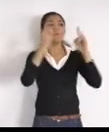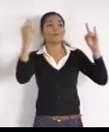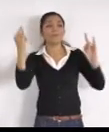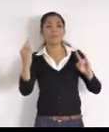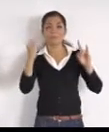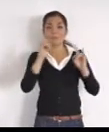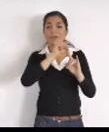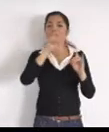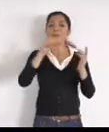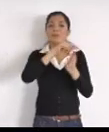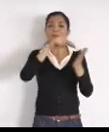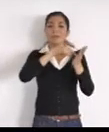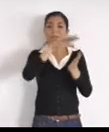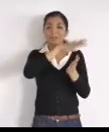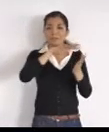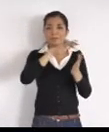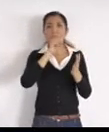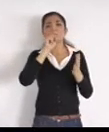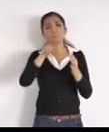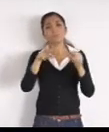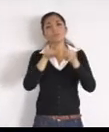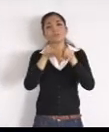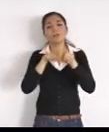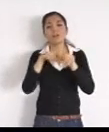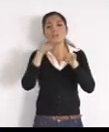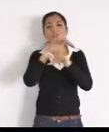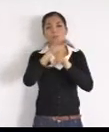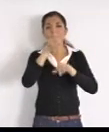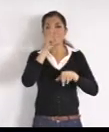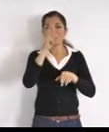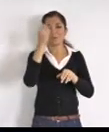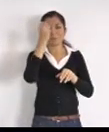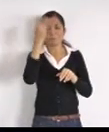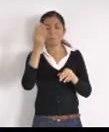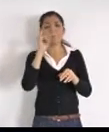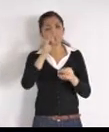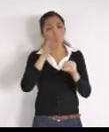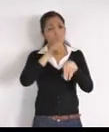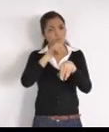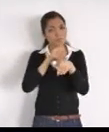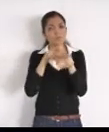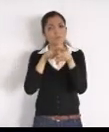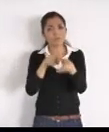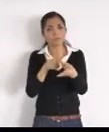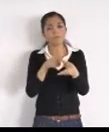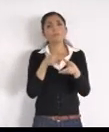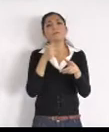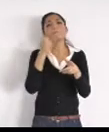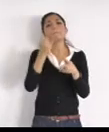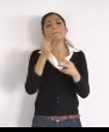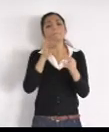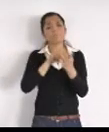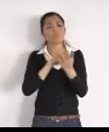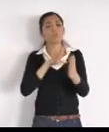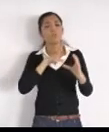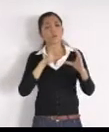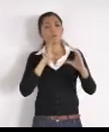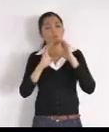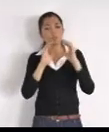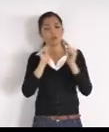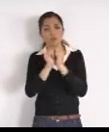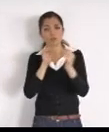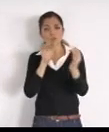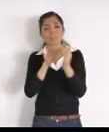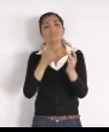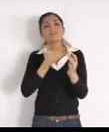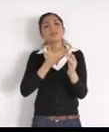estamos trabajando ahí, mantenemos comunicación, con ustedes, pero, tenemos una problemática, de fondo, el fraccionamiento, no está recibido, y eso nos limita, a